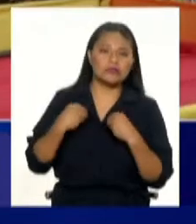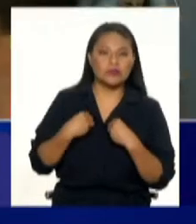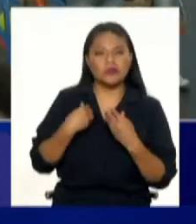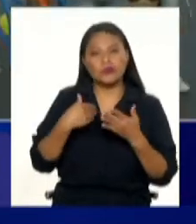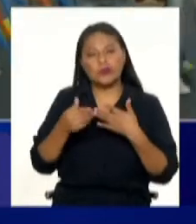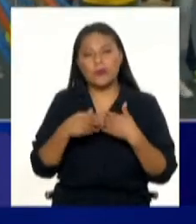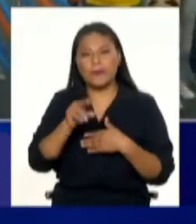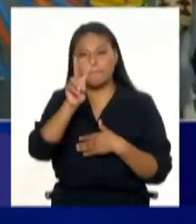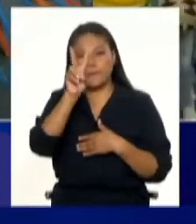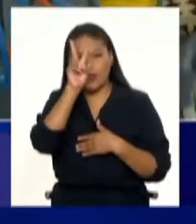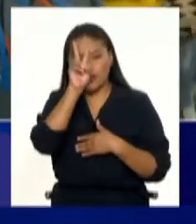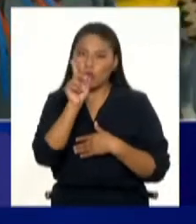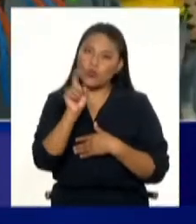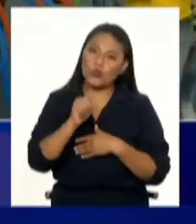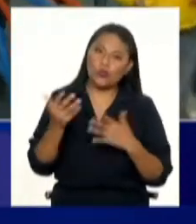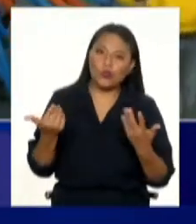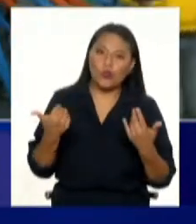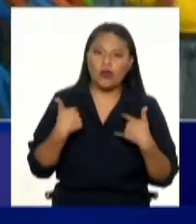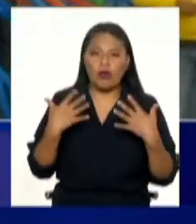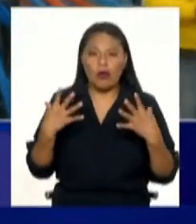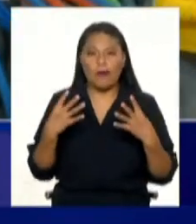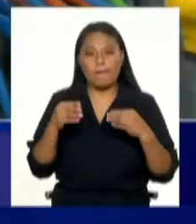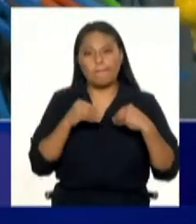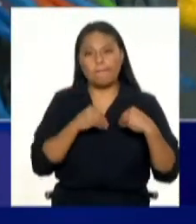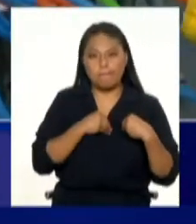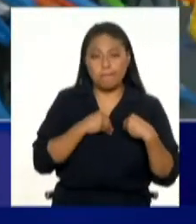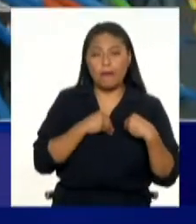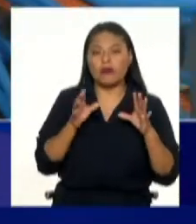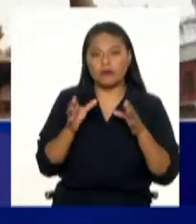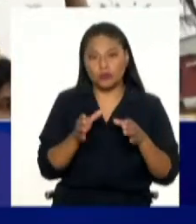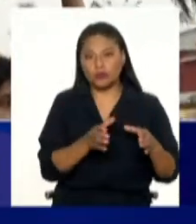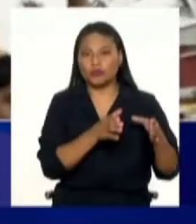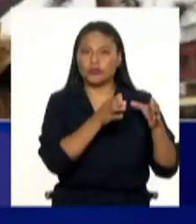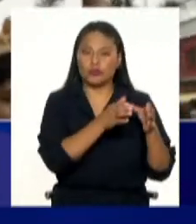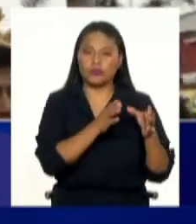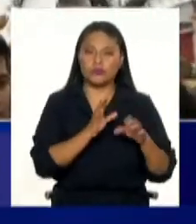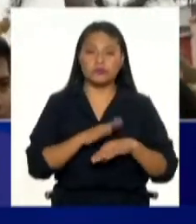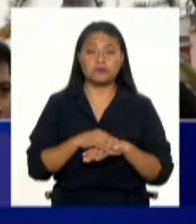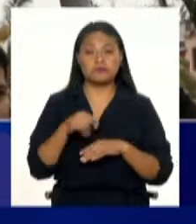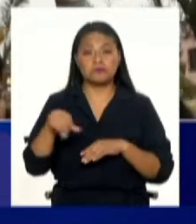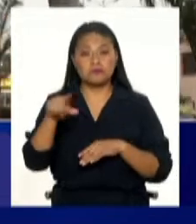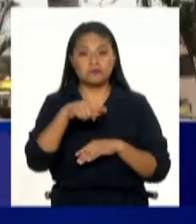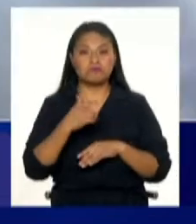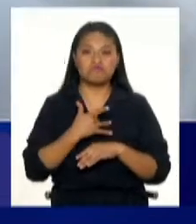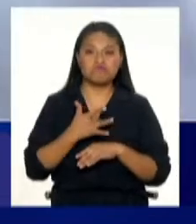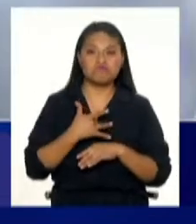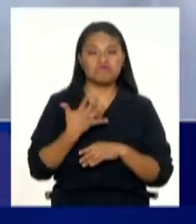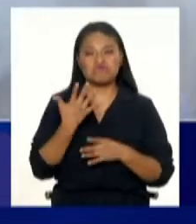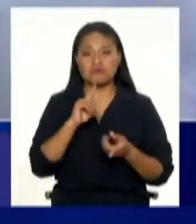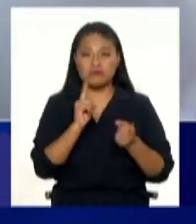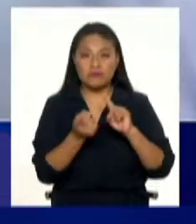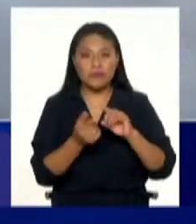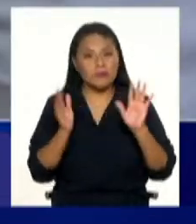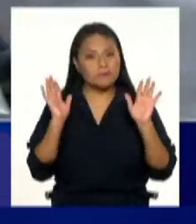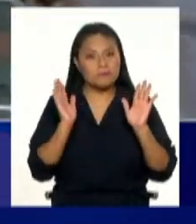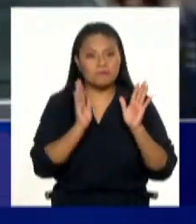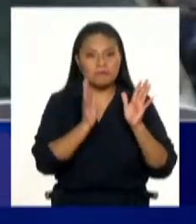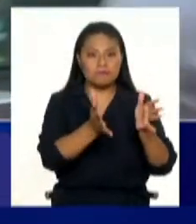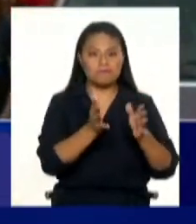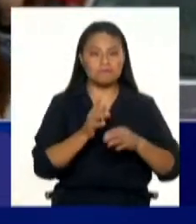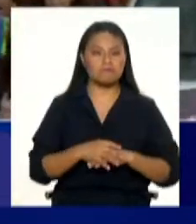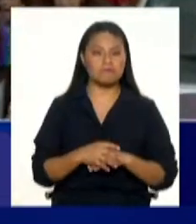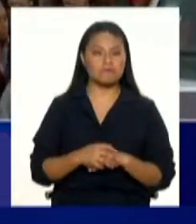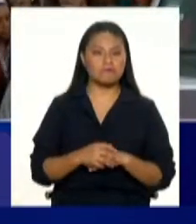y que no, sin mayor expectativa o sin mayor reclamo de cambio, ¿no? Claro. Ahora hay un dato